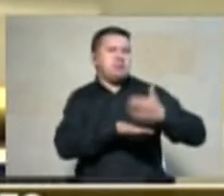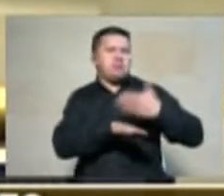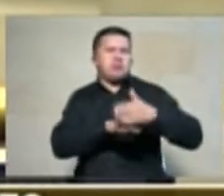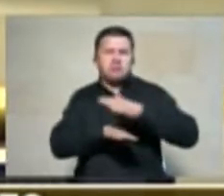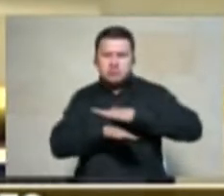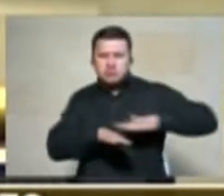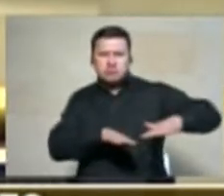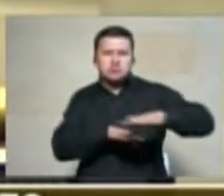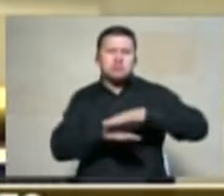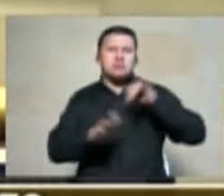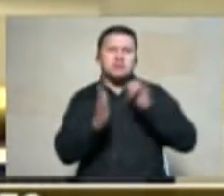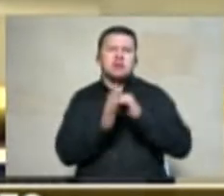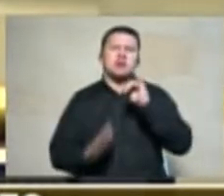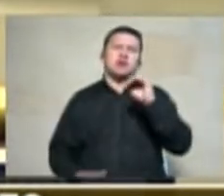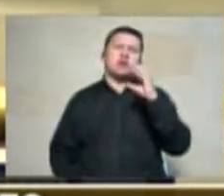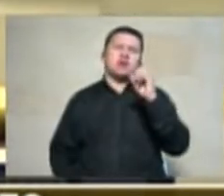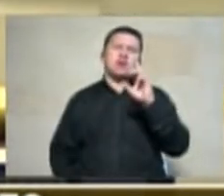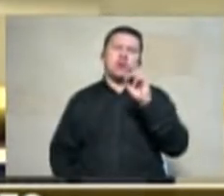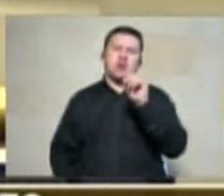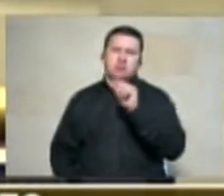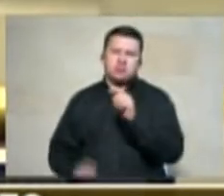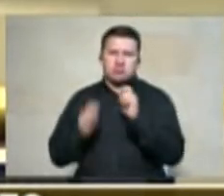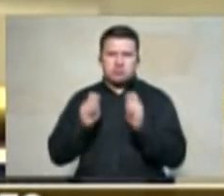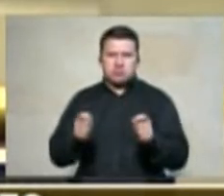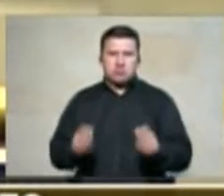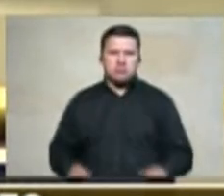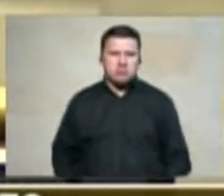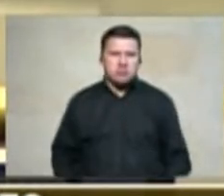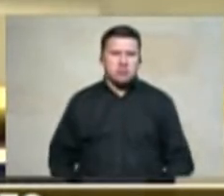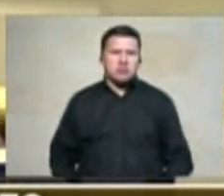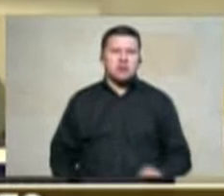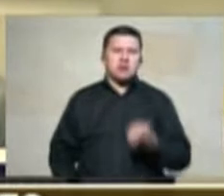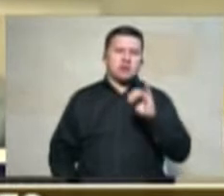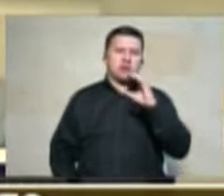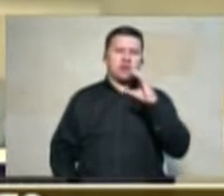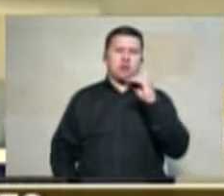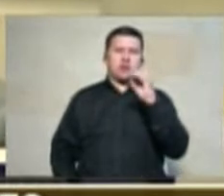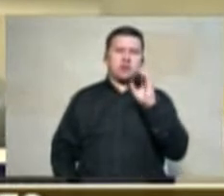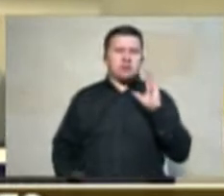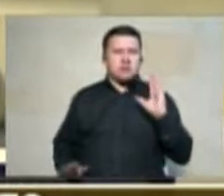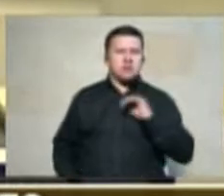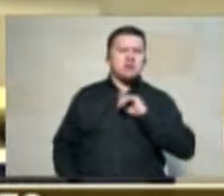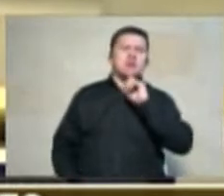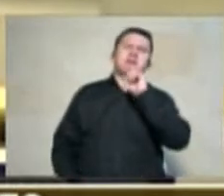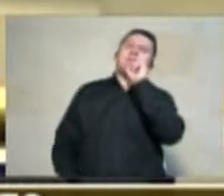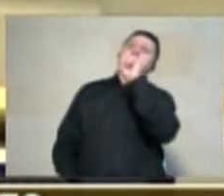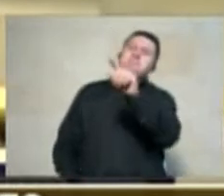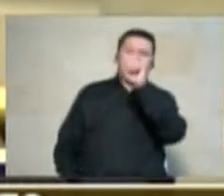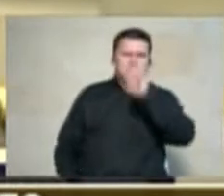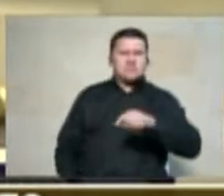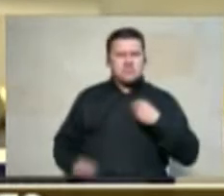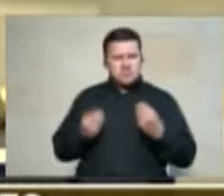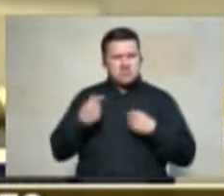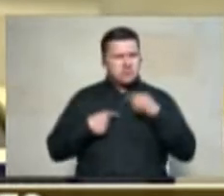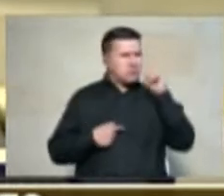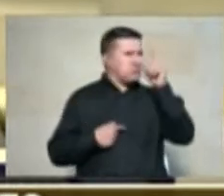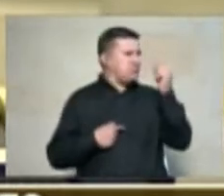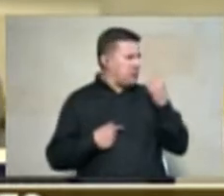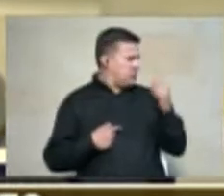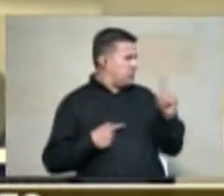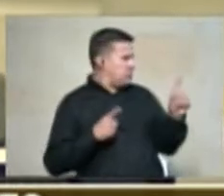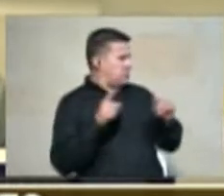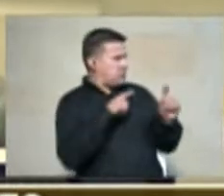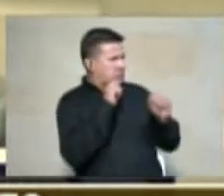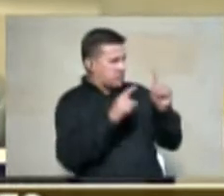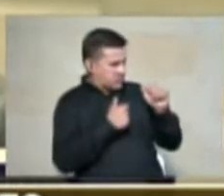y posteriormente a través del INCOER una pregunta que deberíamos hacernos todos antes de hacer ese tipo de